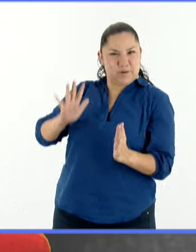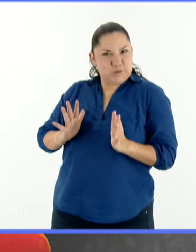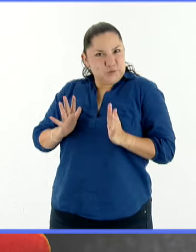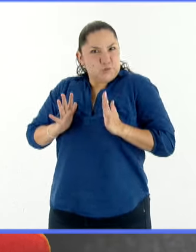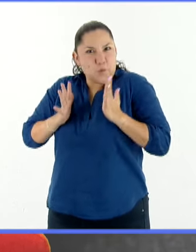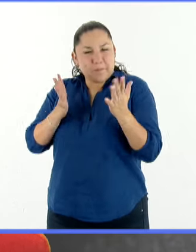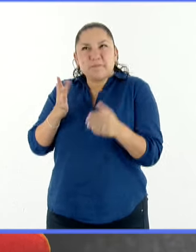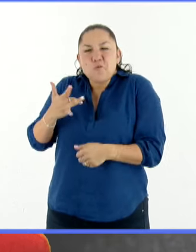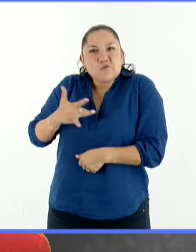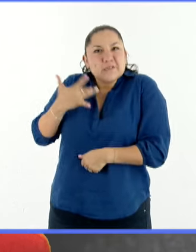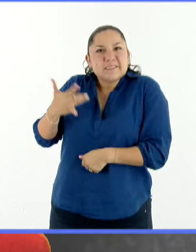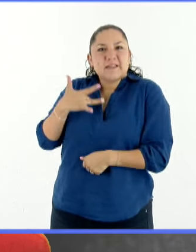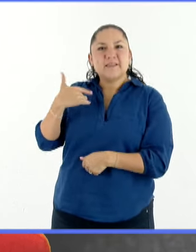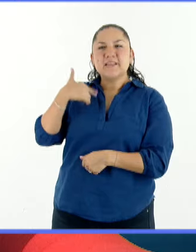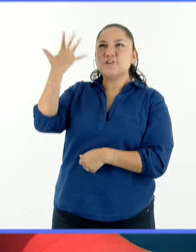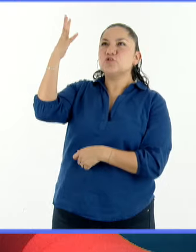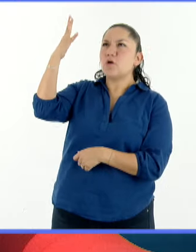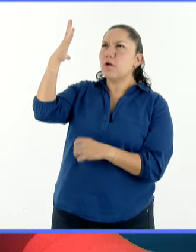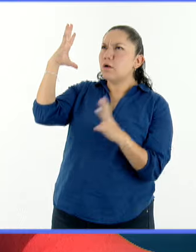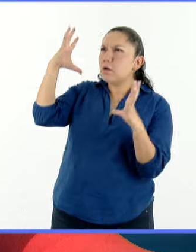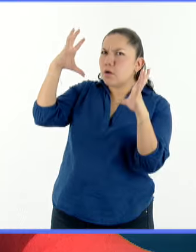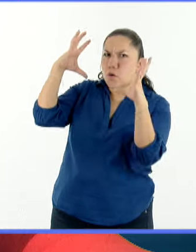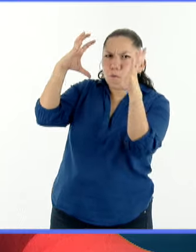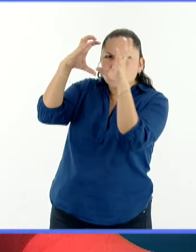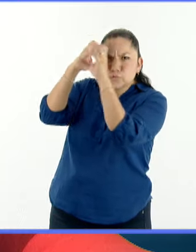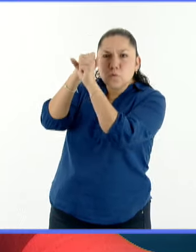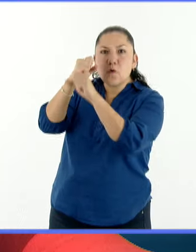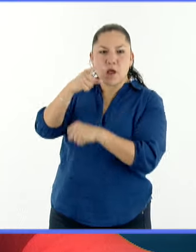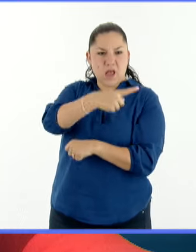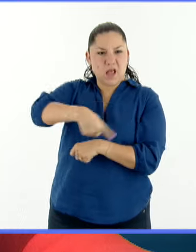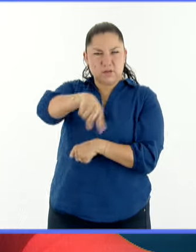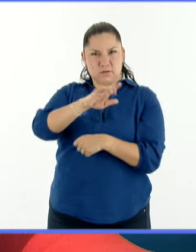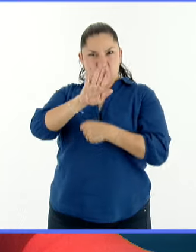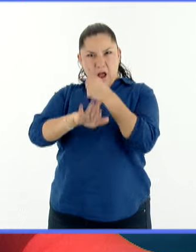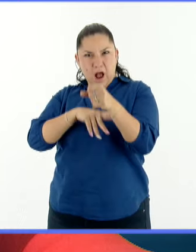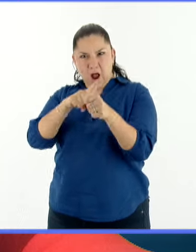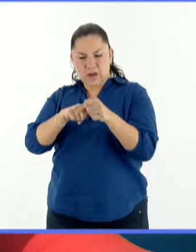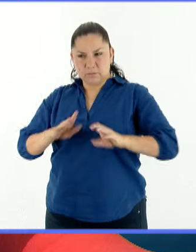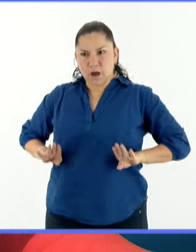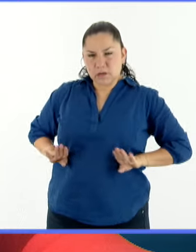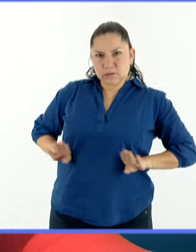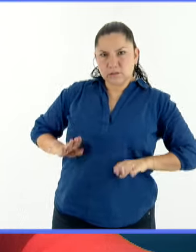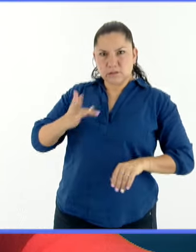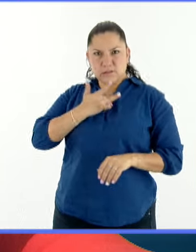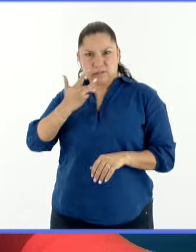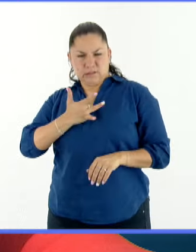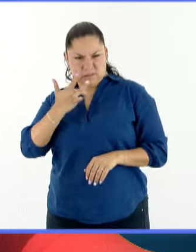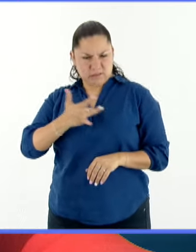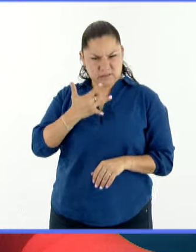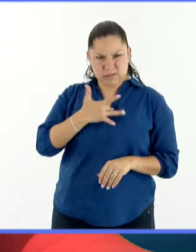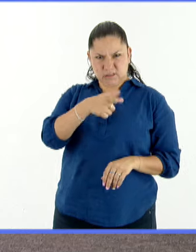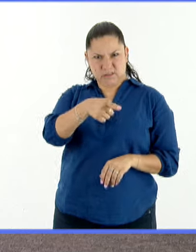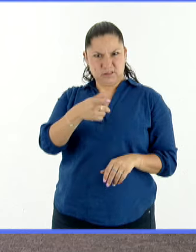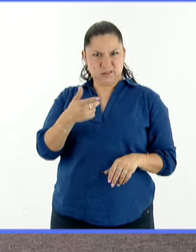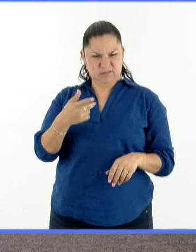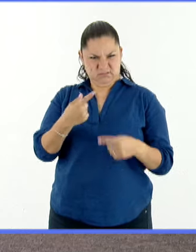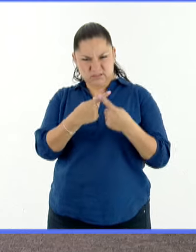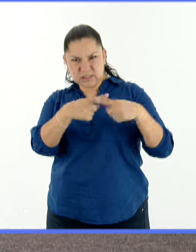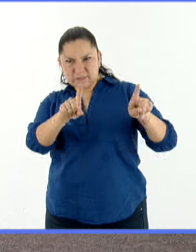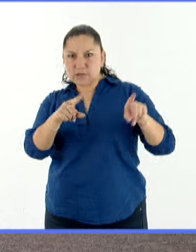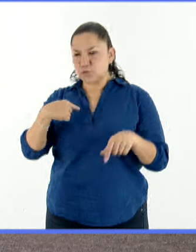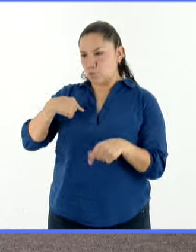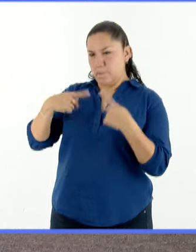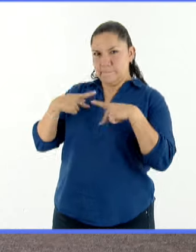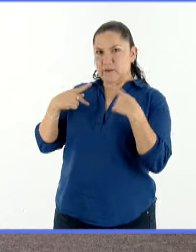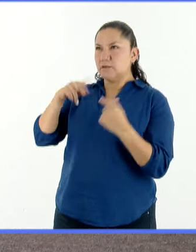oscurece y entonces vemos cómo se modifica el comportamiento de los animales a nosotros, a la vista, simplemente lo que vemos es eso sorprendente.